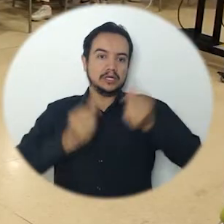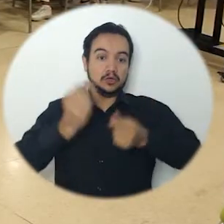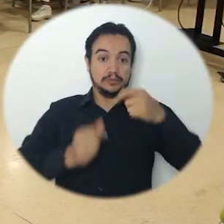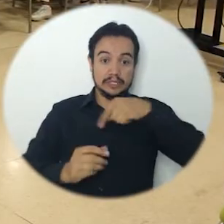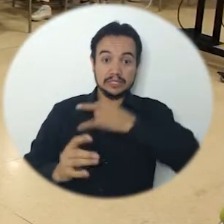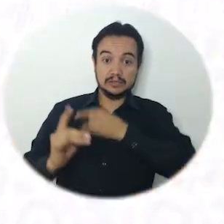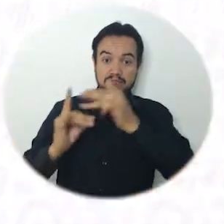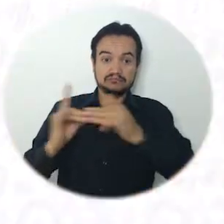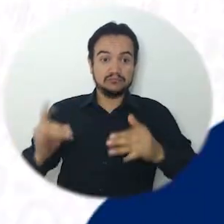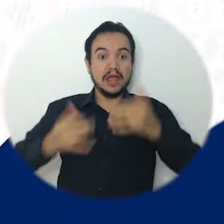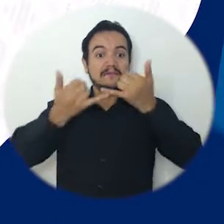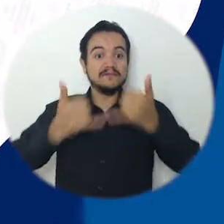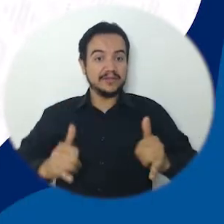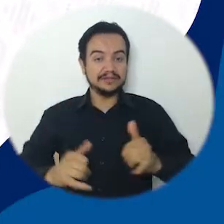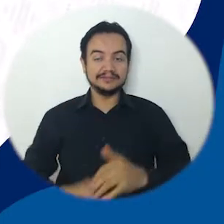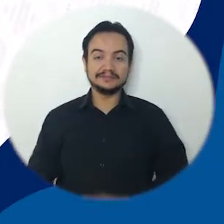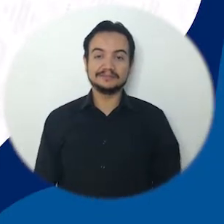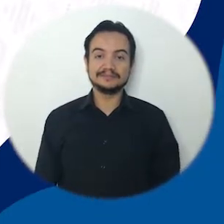Universidad del Magdalena.